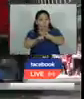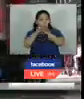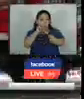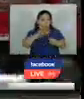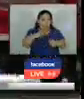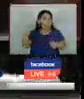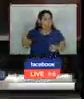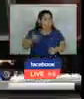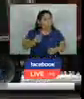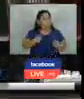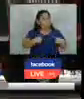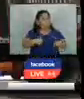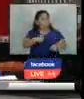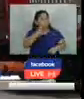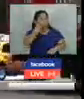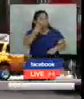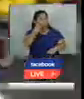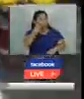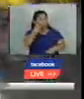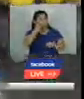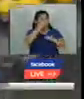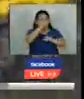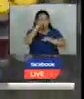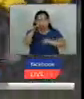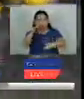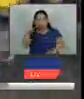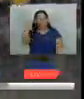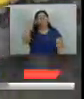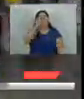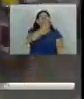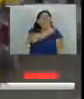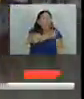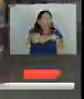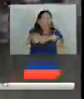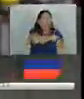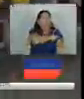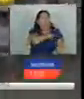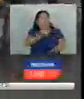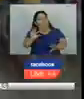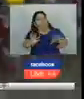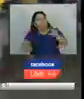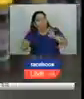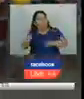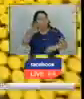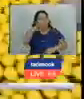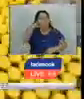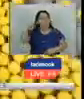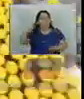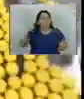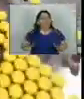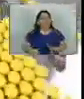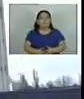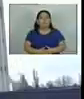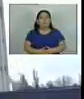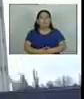la vigilancia ni limitar el acceso a las pruebas y vacunas como ha ocurrido en algunas naciones